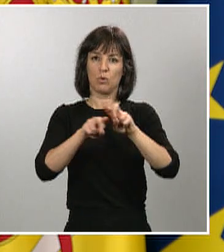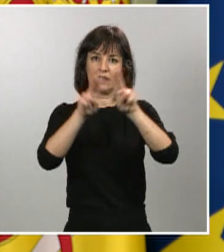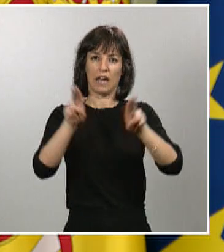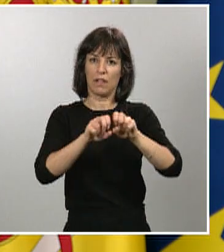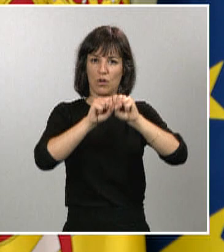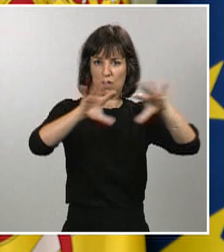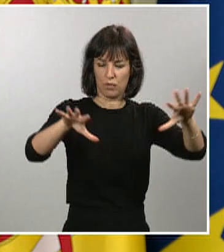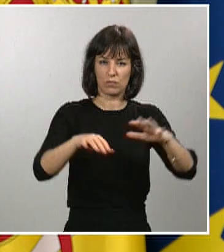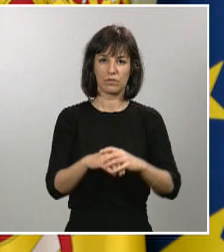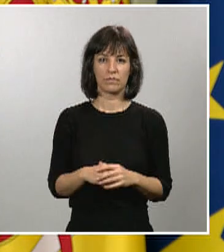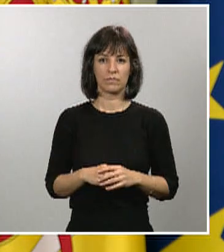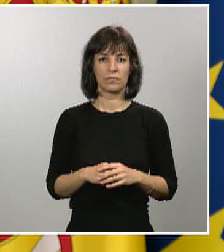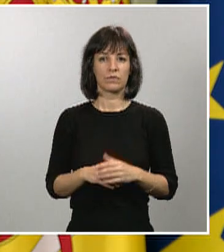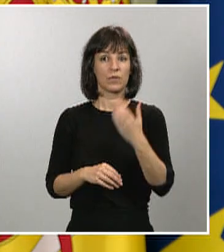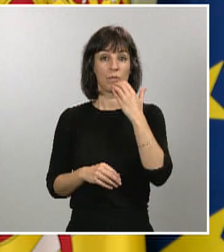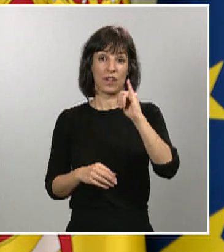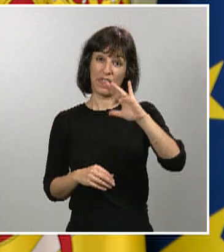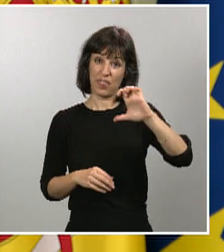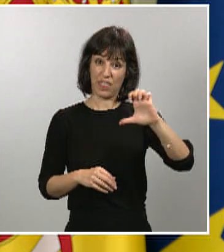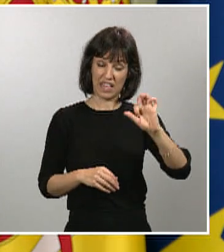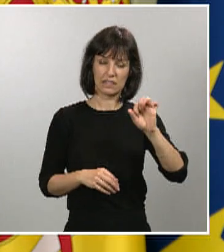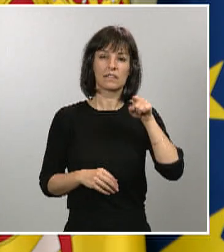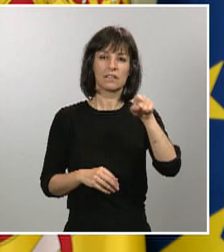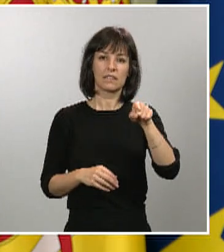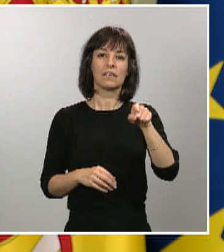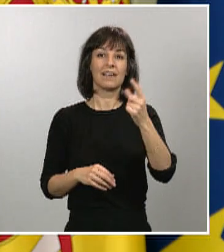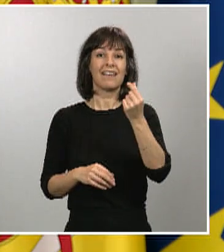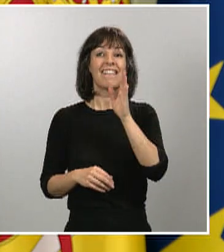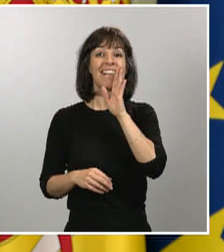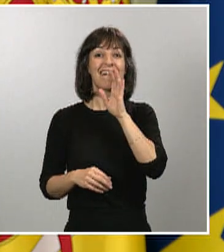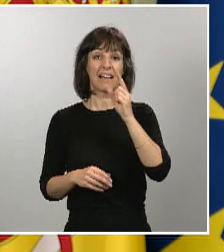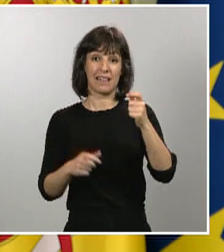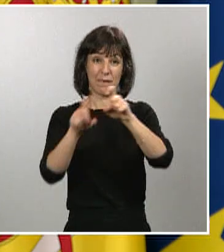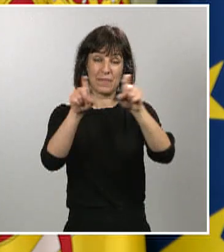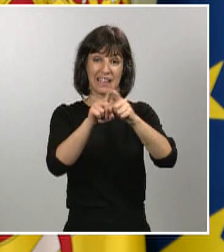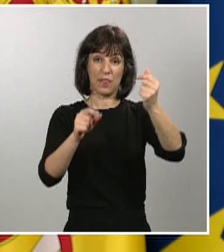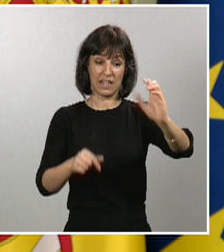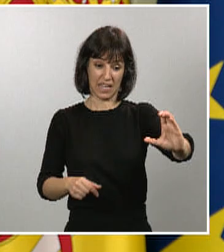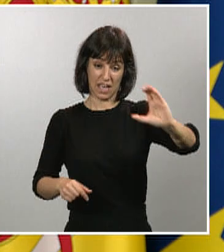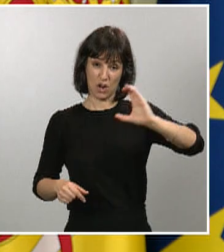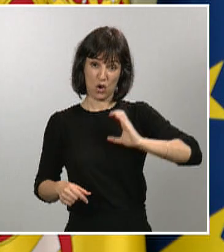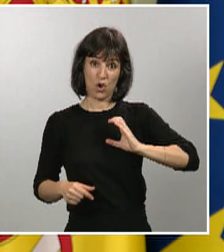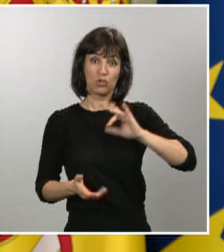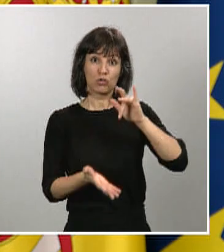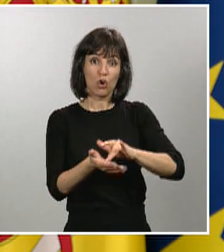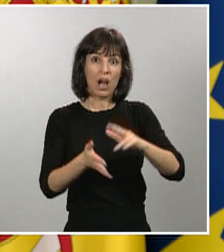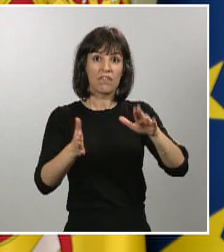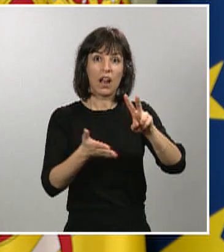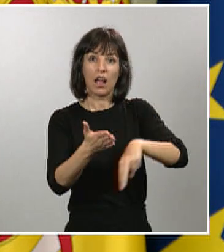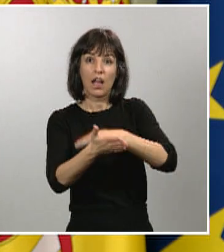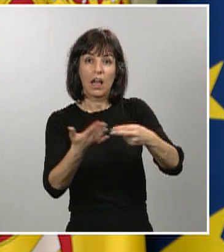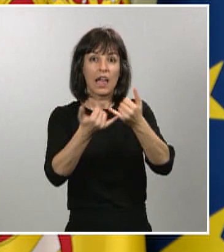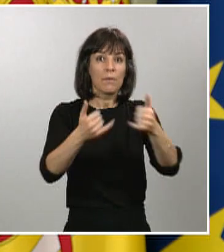procederá a la devolución de las cantidades abonadas por las empresas que han sufrido cancelaciones de eventos originados